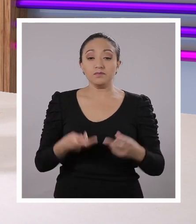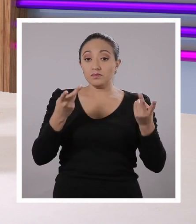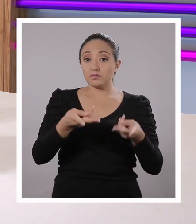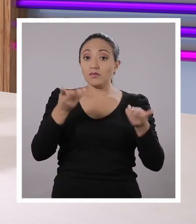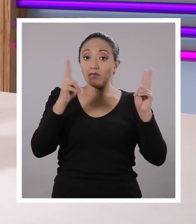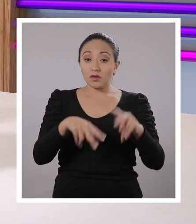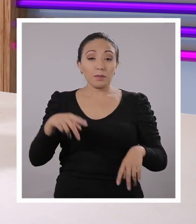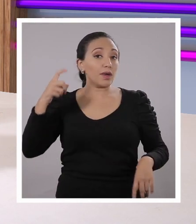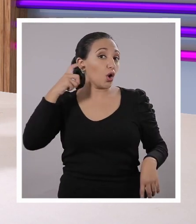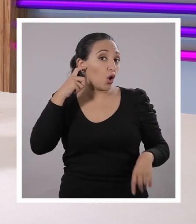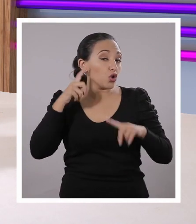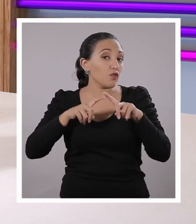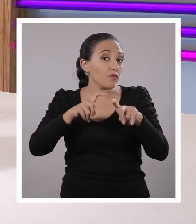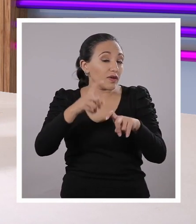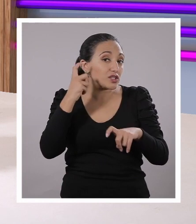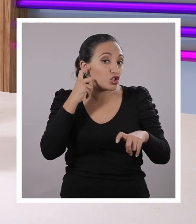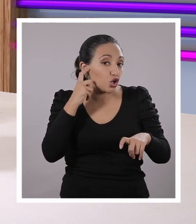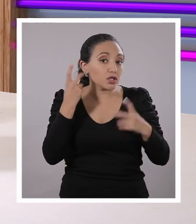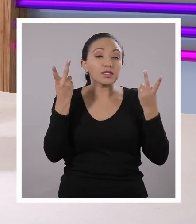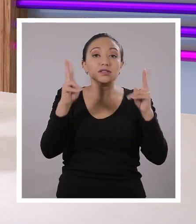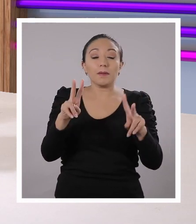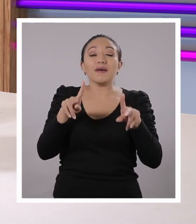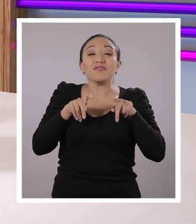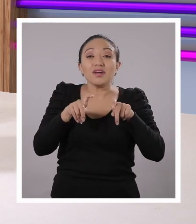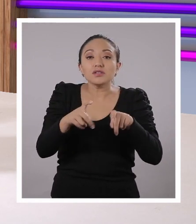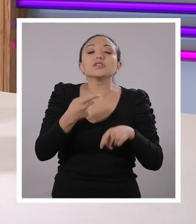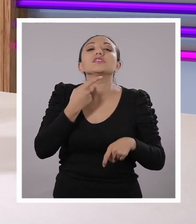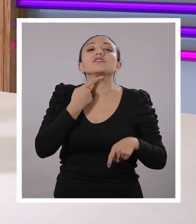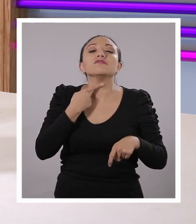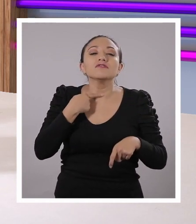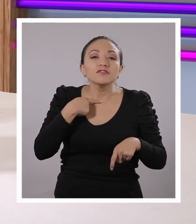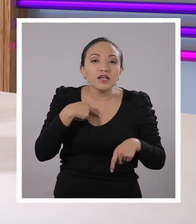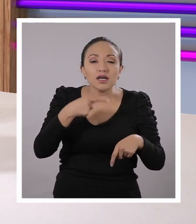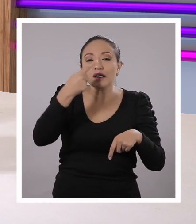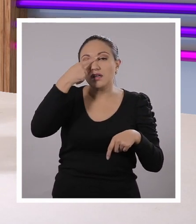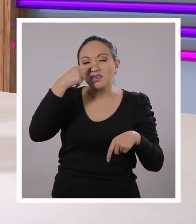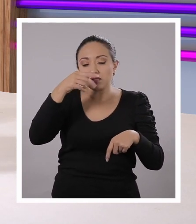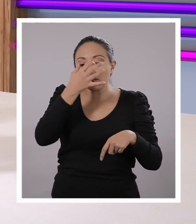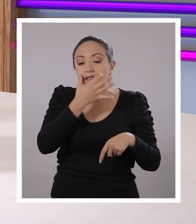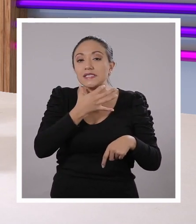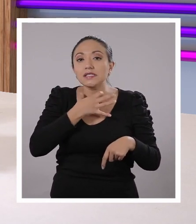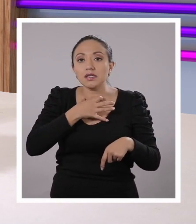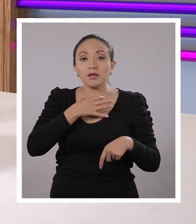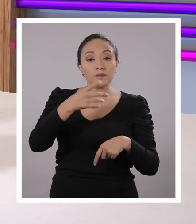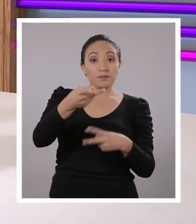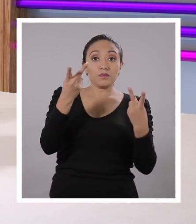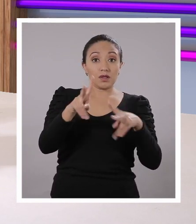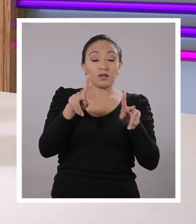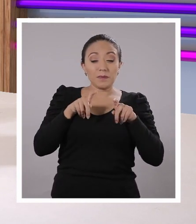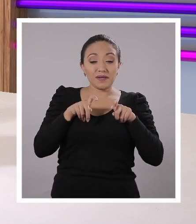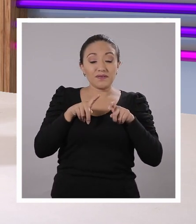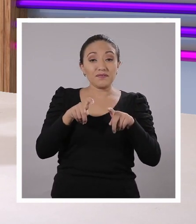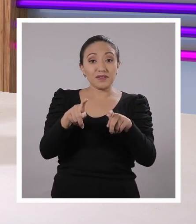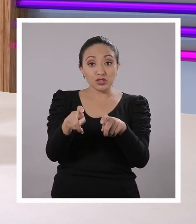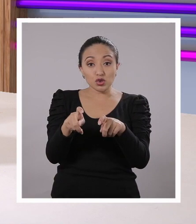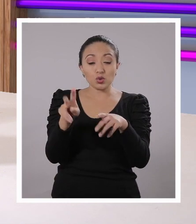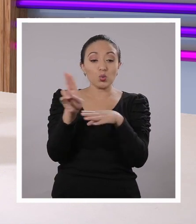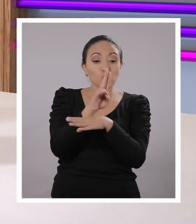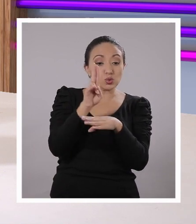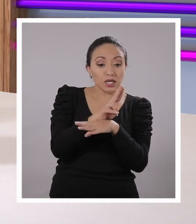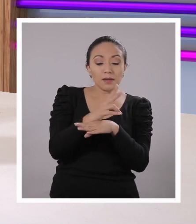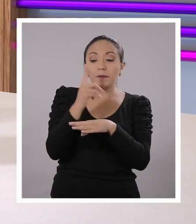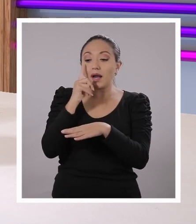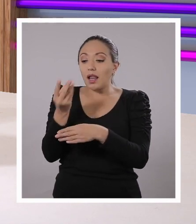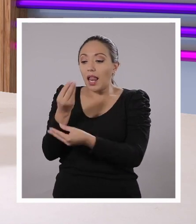También hay infecciones al oído y a la faringe. Los se utilizan para tratar infecciones de